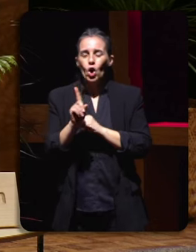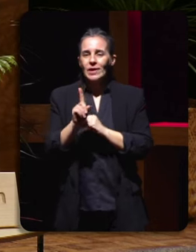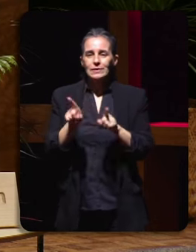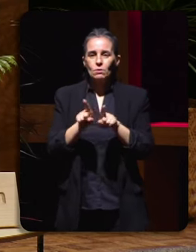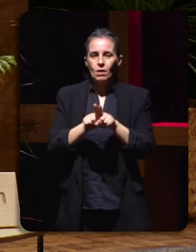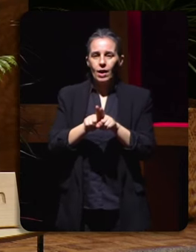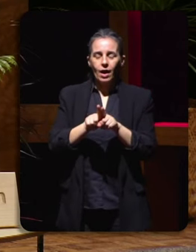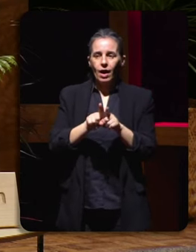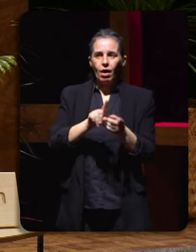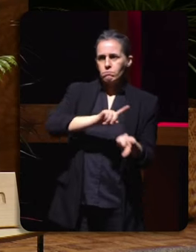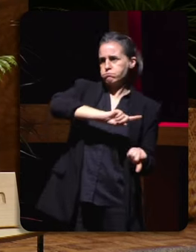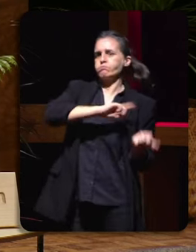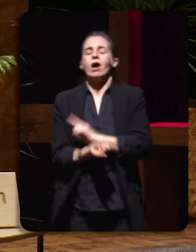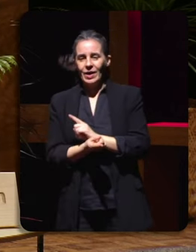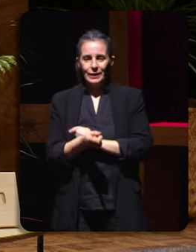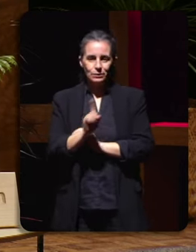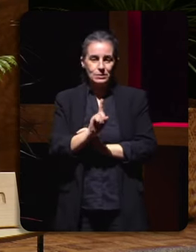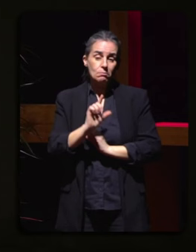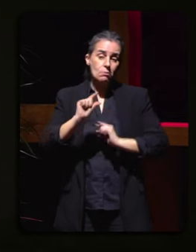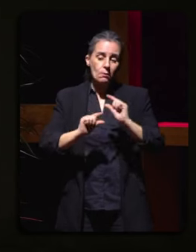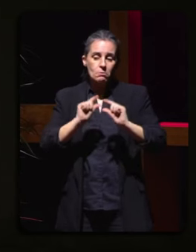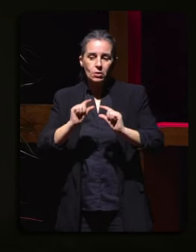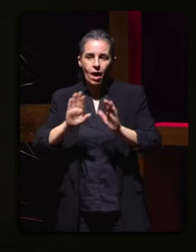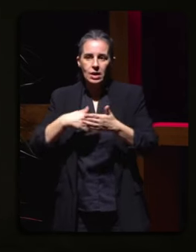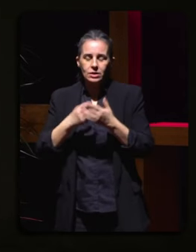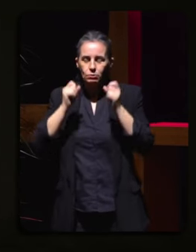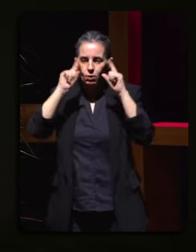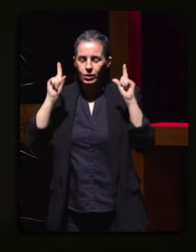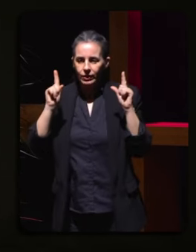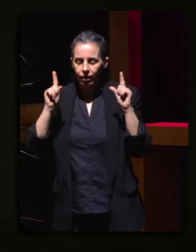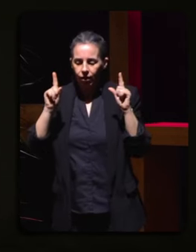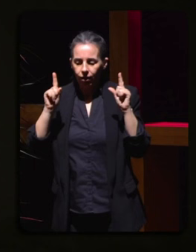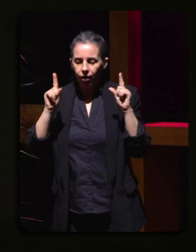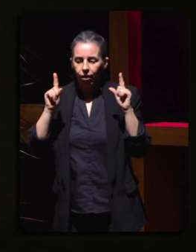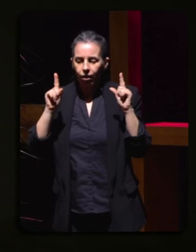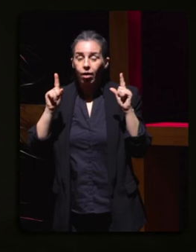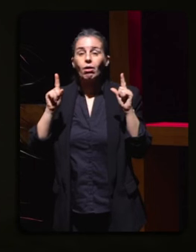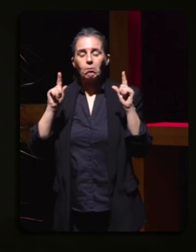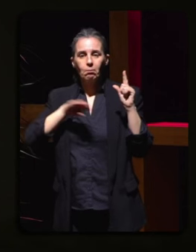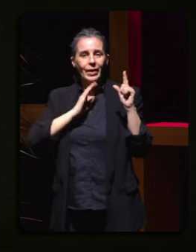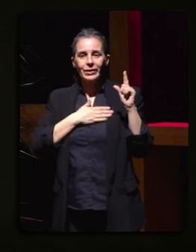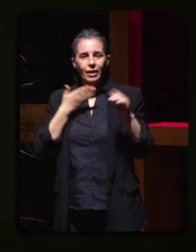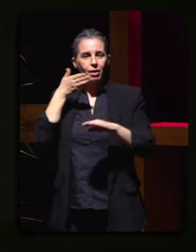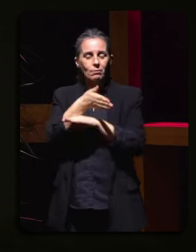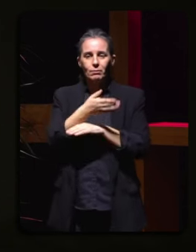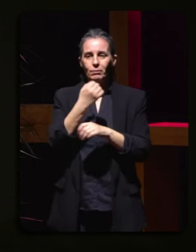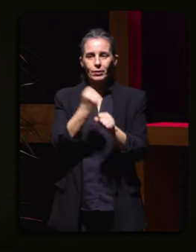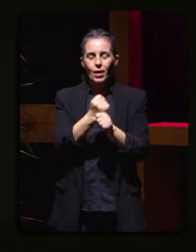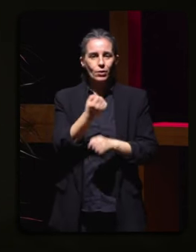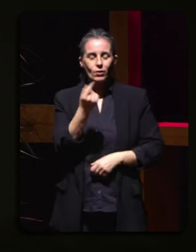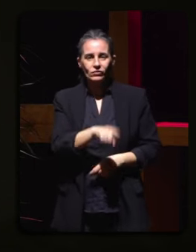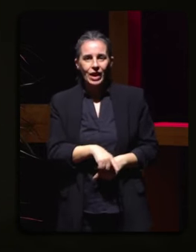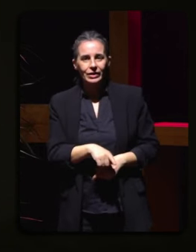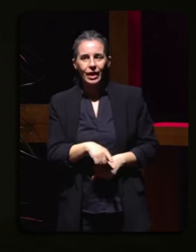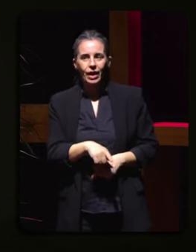moita conta de que si que chegou un momento en que digo maña non teño que ir hoxe non teño que mirar as previsións que pasará maña seguro